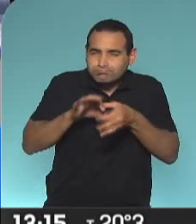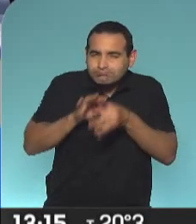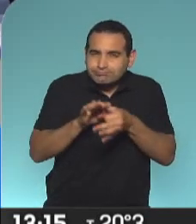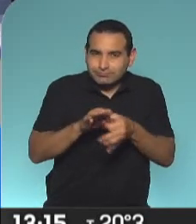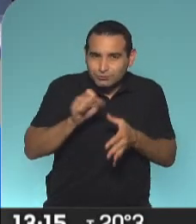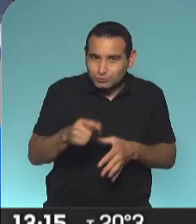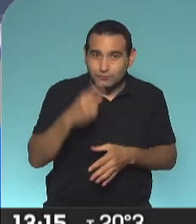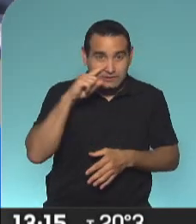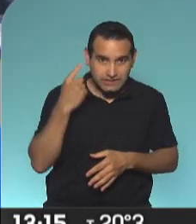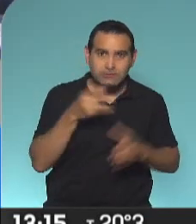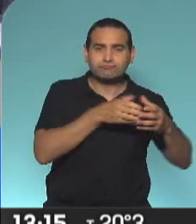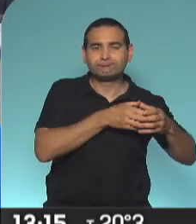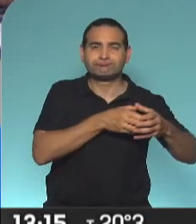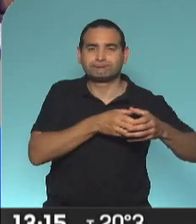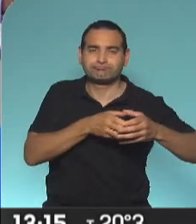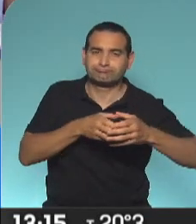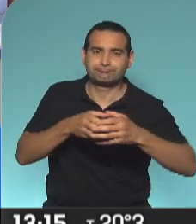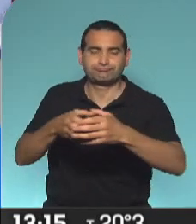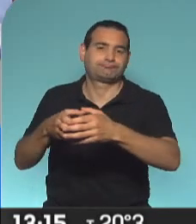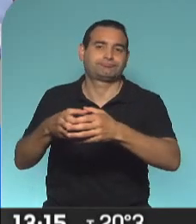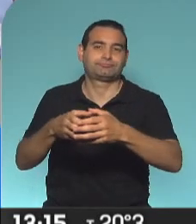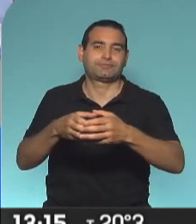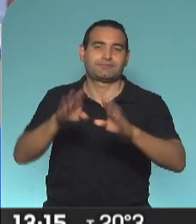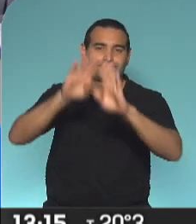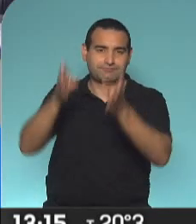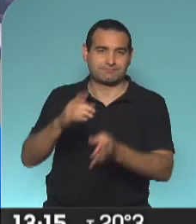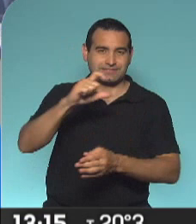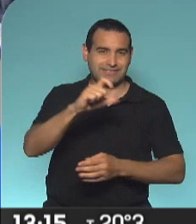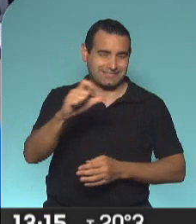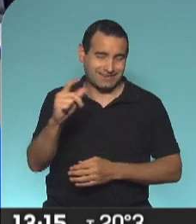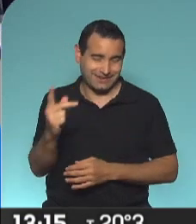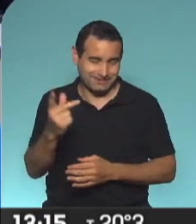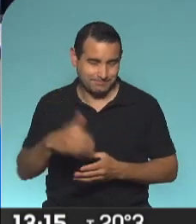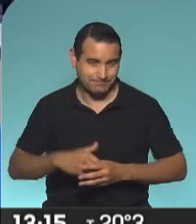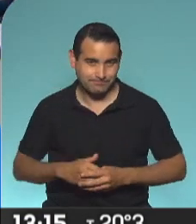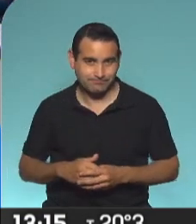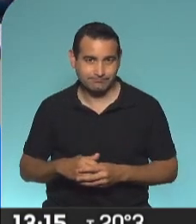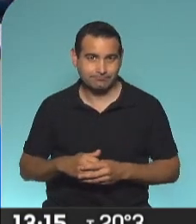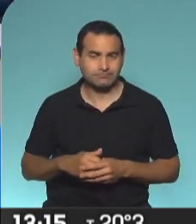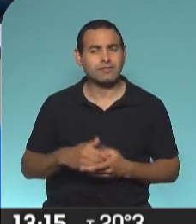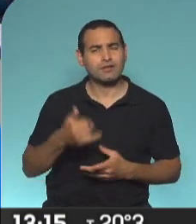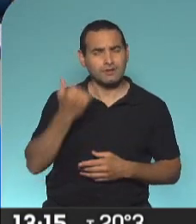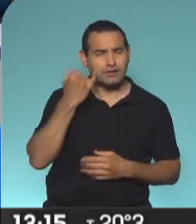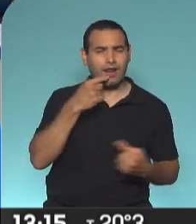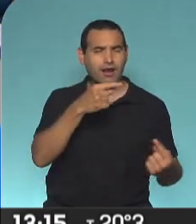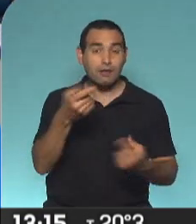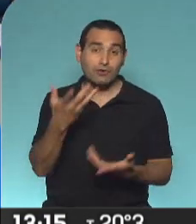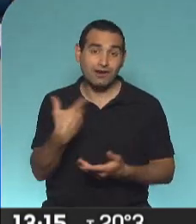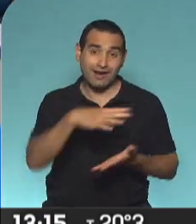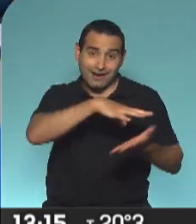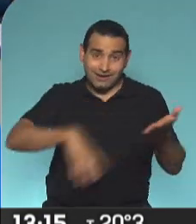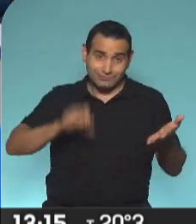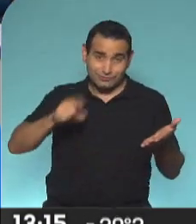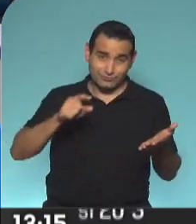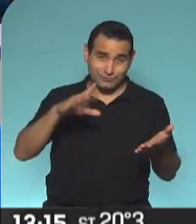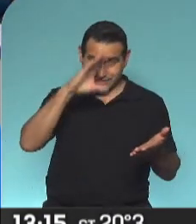Gobierno fue el que lo acompañó hasta el CSK. Y claro, se habló mucho porque la carta de Cristina Kirchner, más